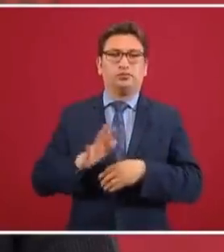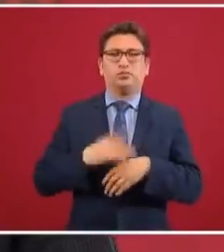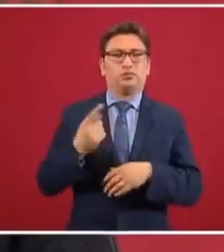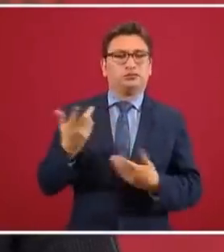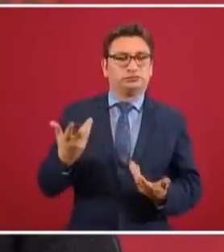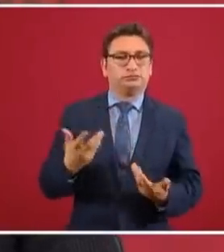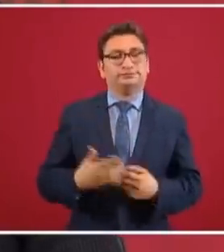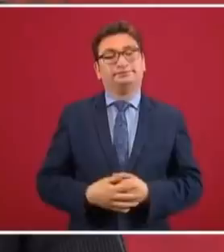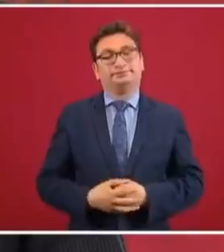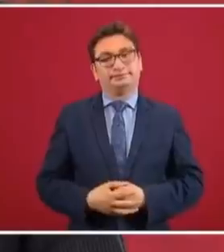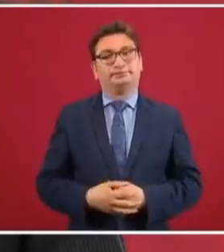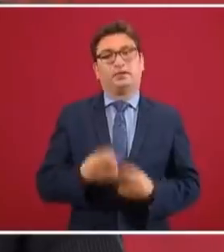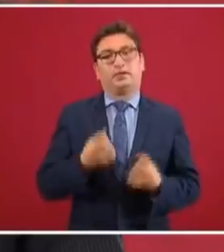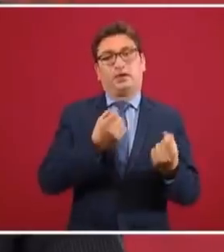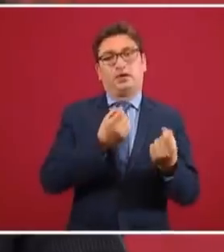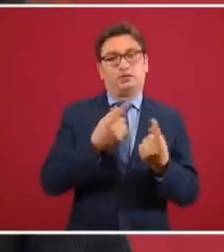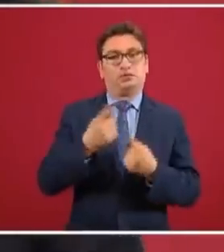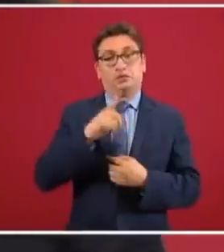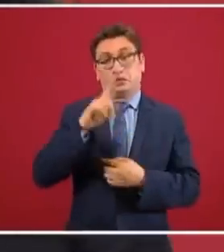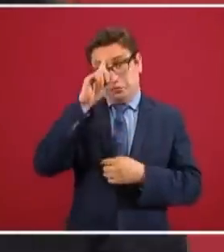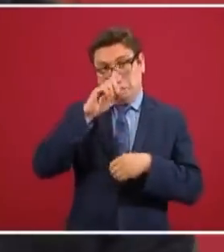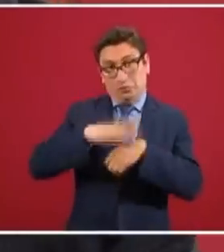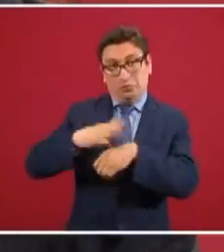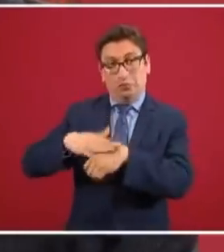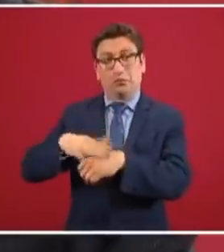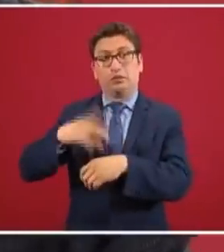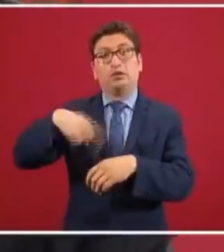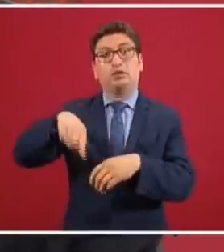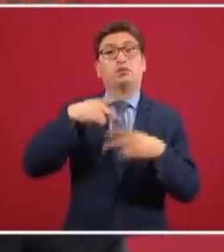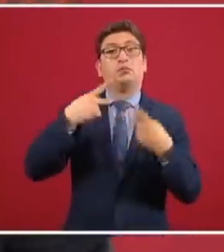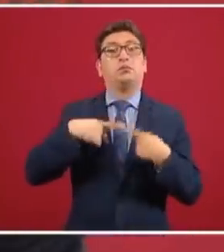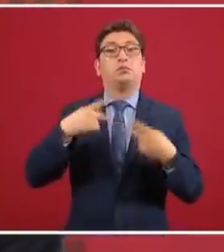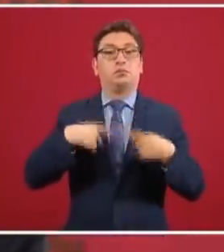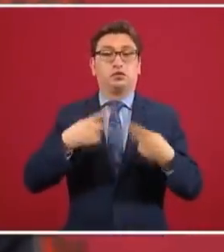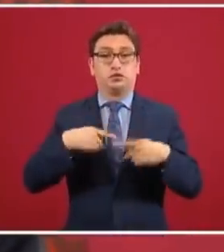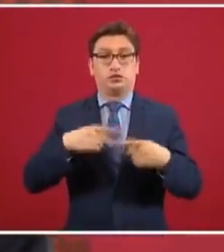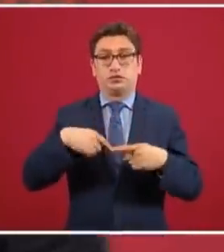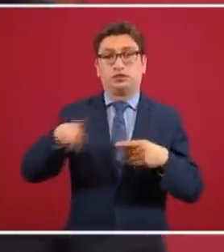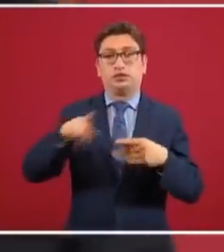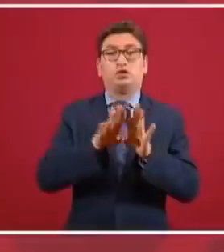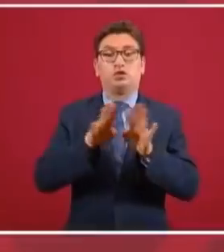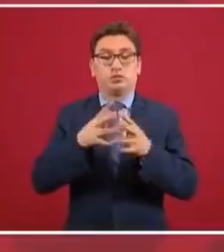de los que manejan los famosos outsourcing,